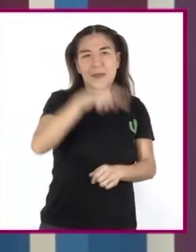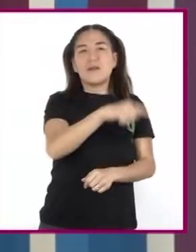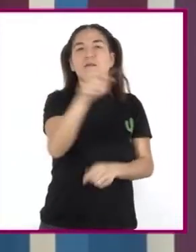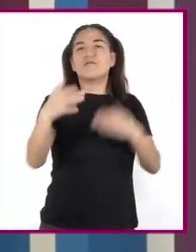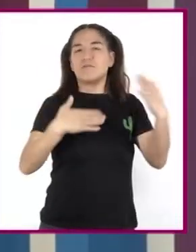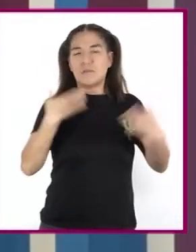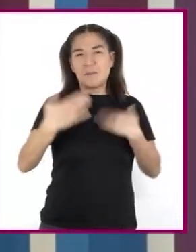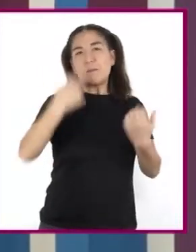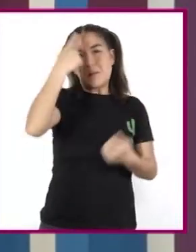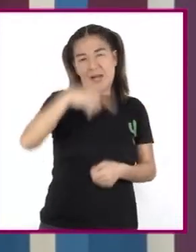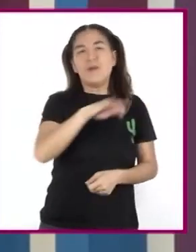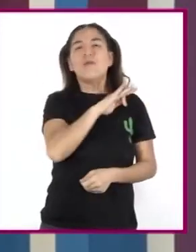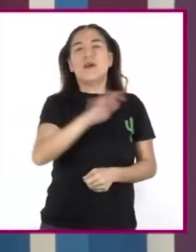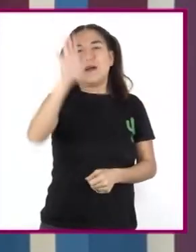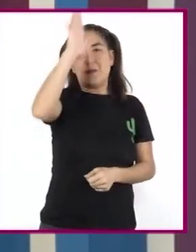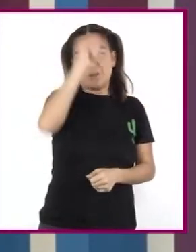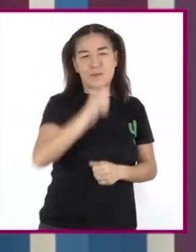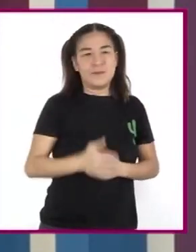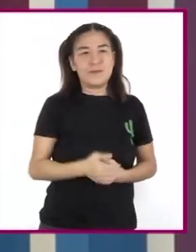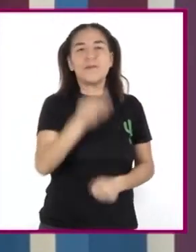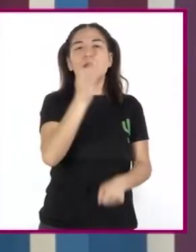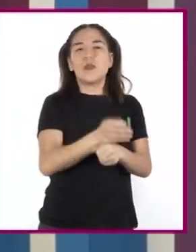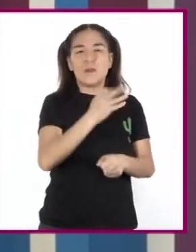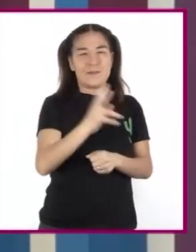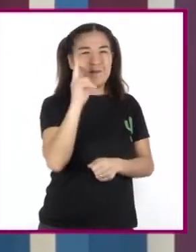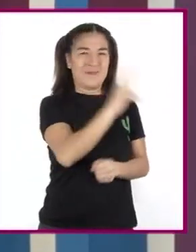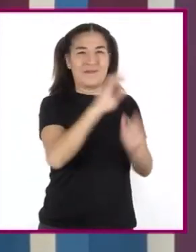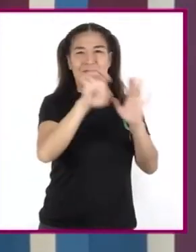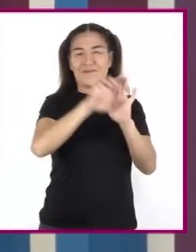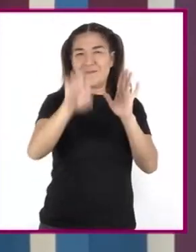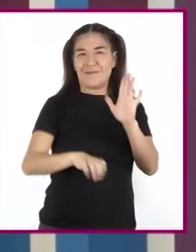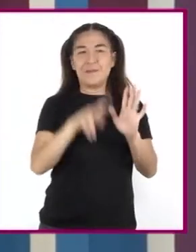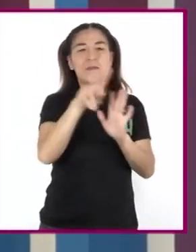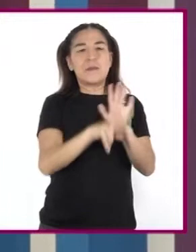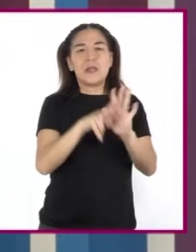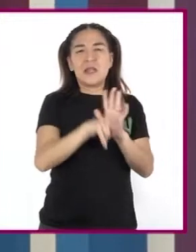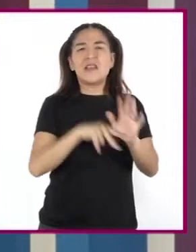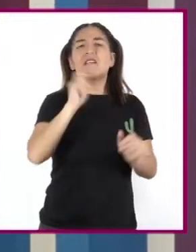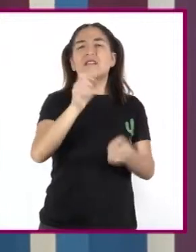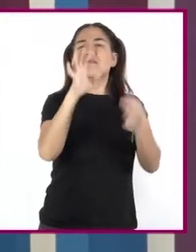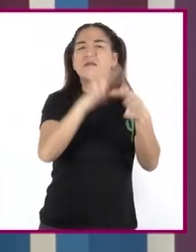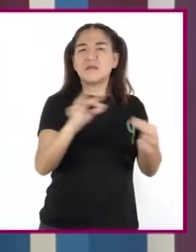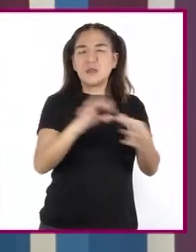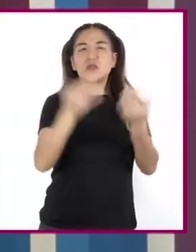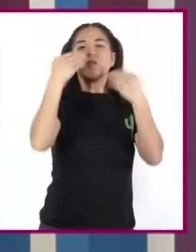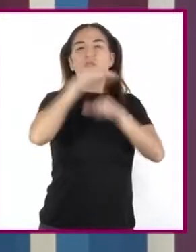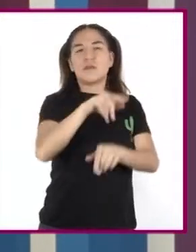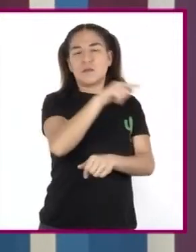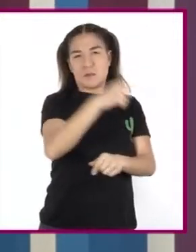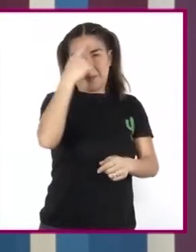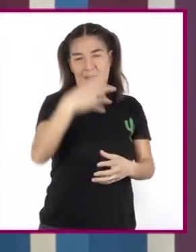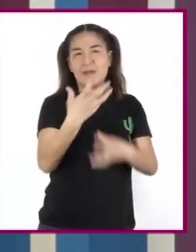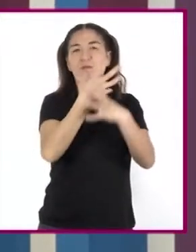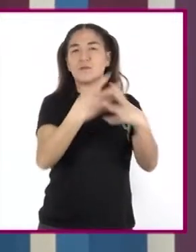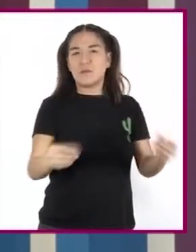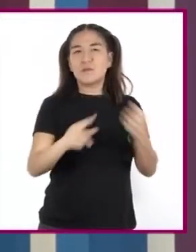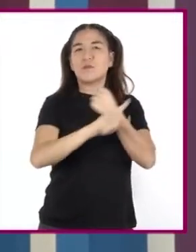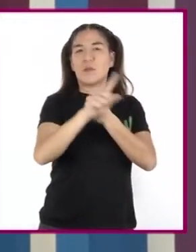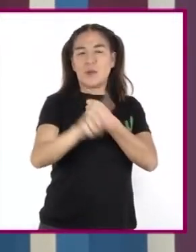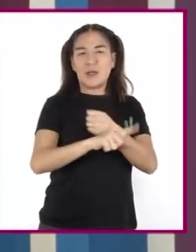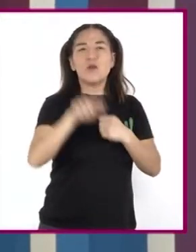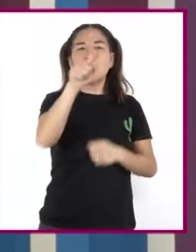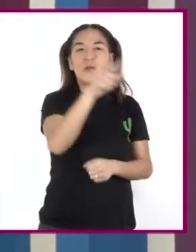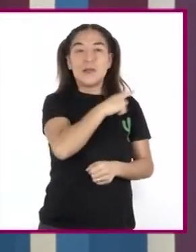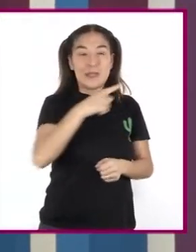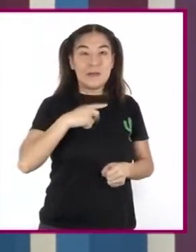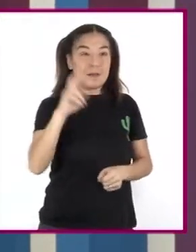Veamos y oigamos un ejemplo en el siguiente video Con el fin de analizar su resolución Rescaten puntos